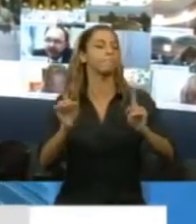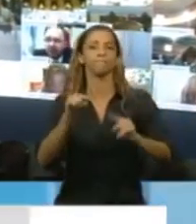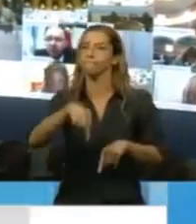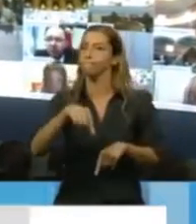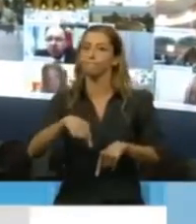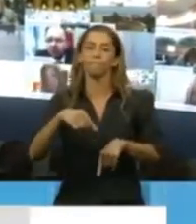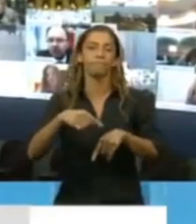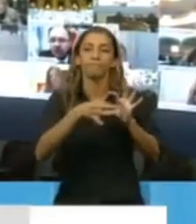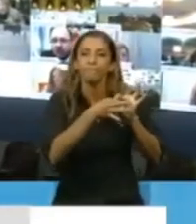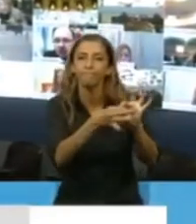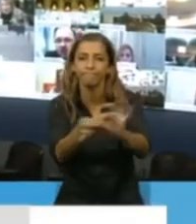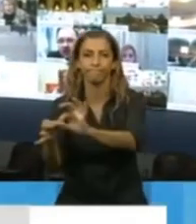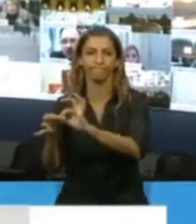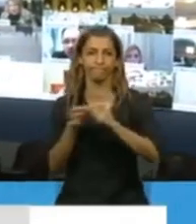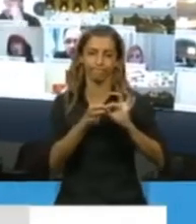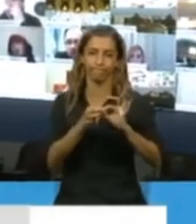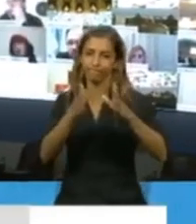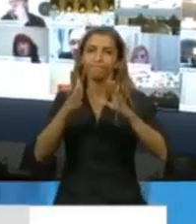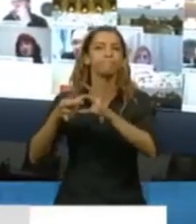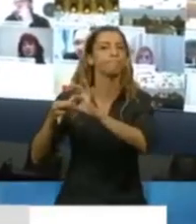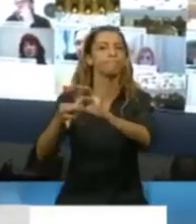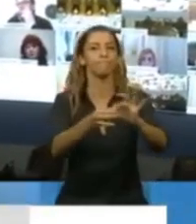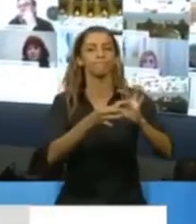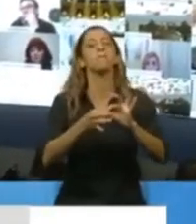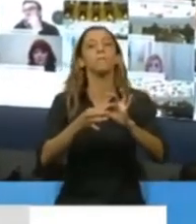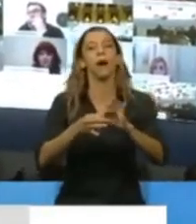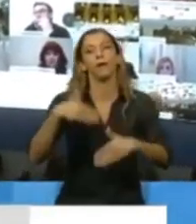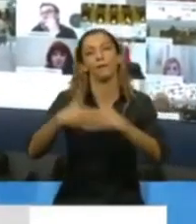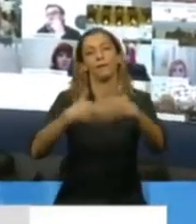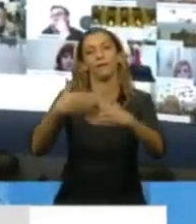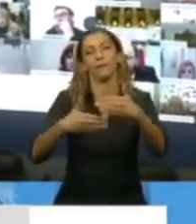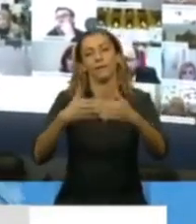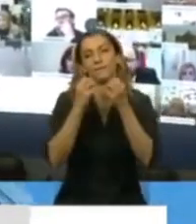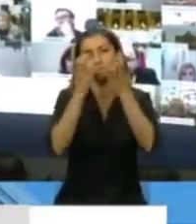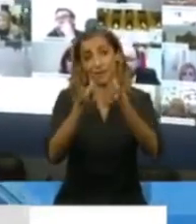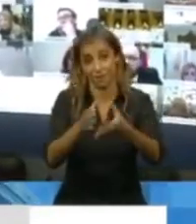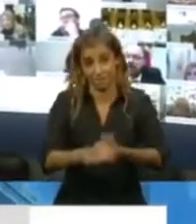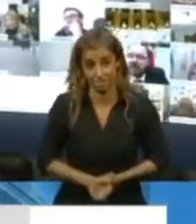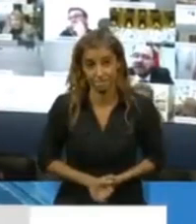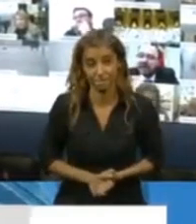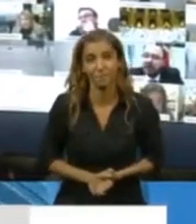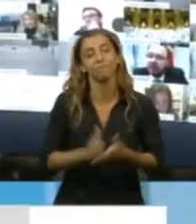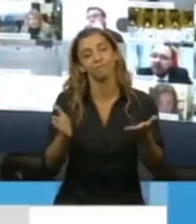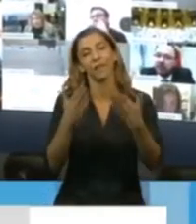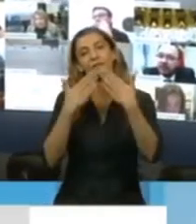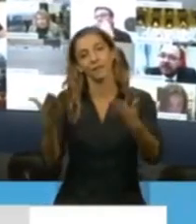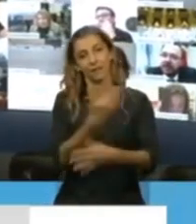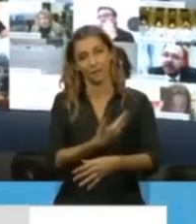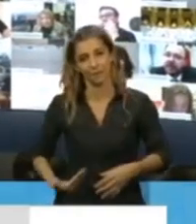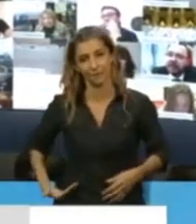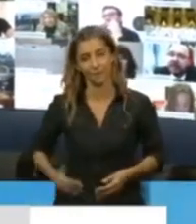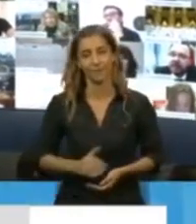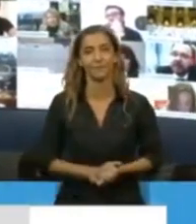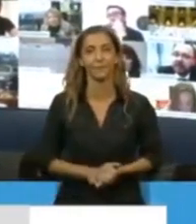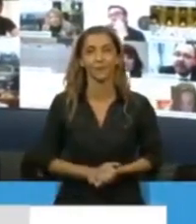uno de nosotros para poder salir de esta encrucijada en que estamos metidos. Así que, gracias, presidente, y